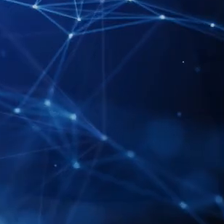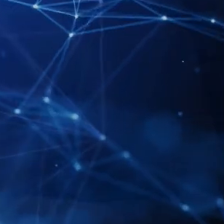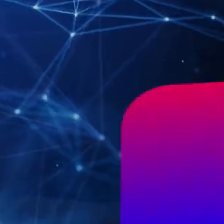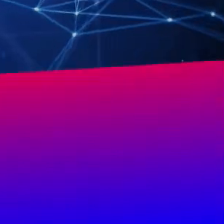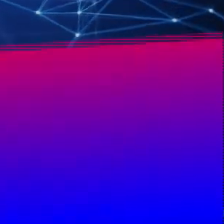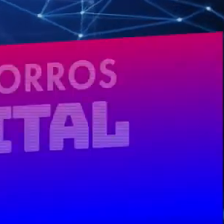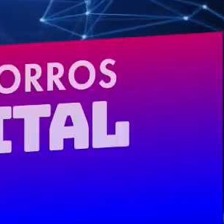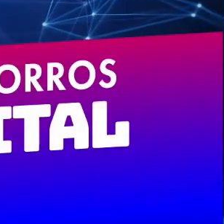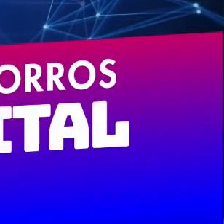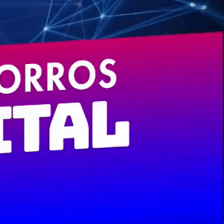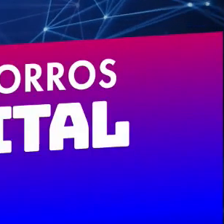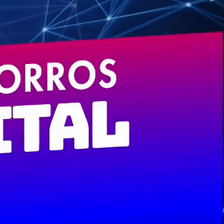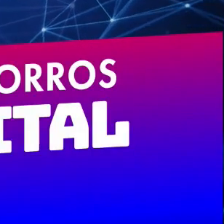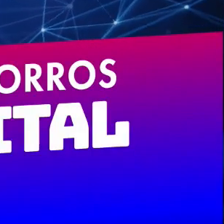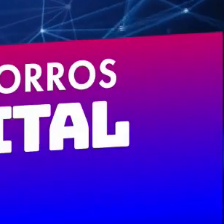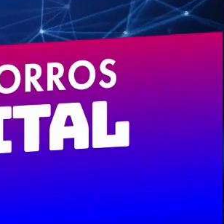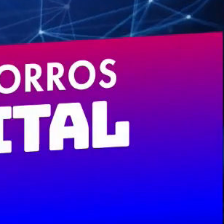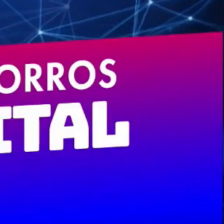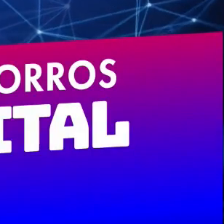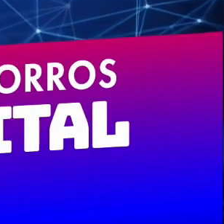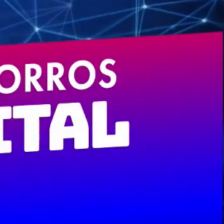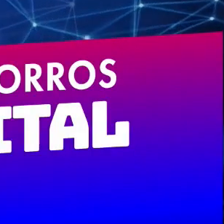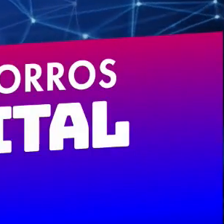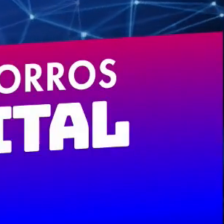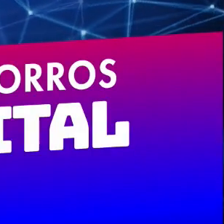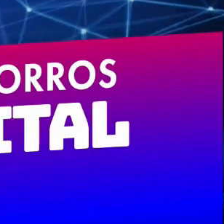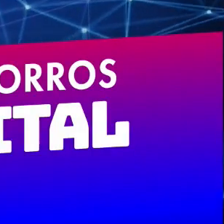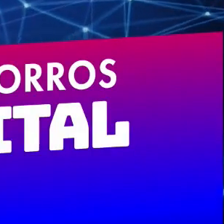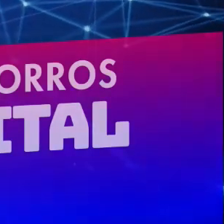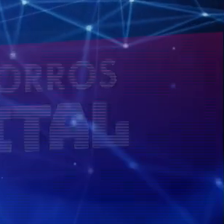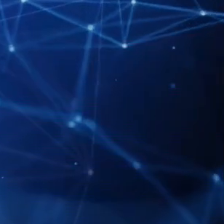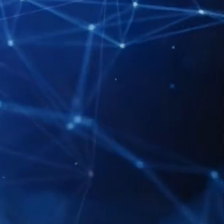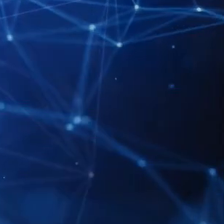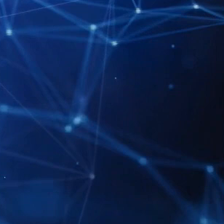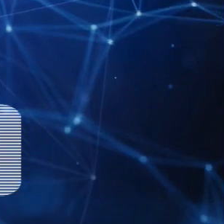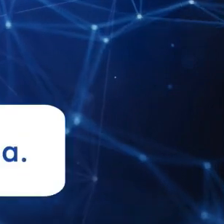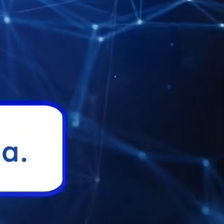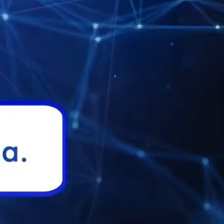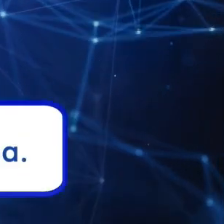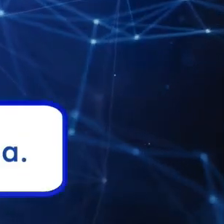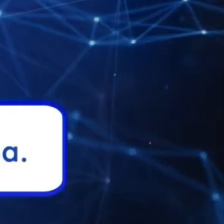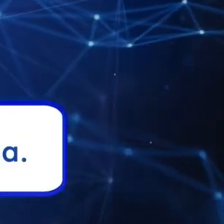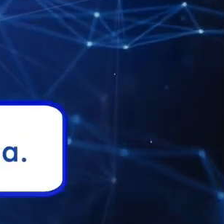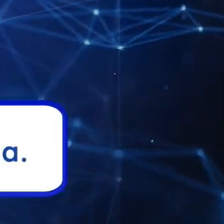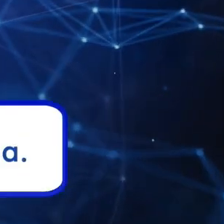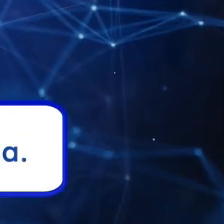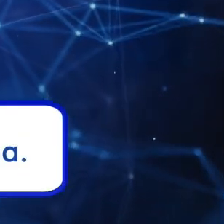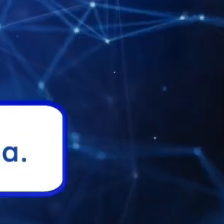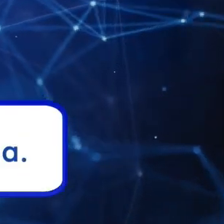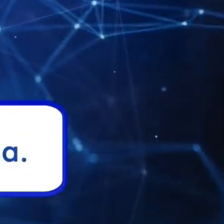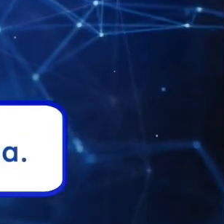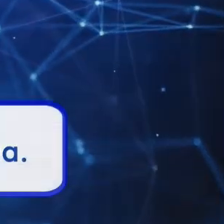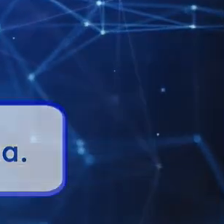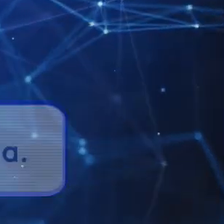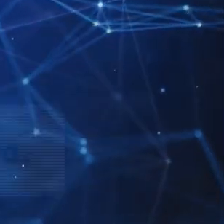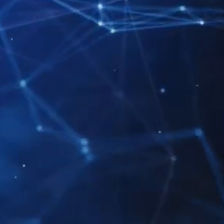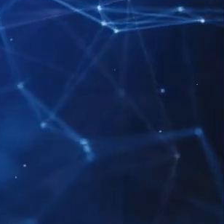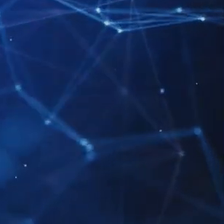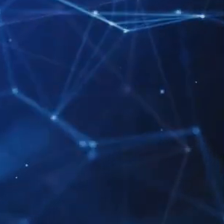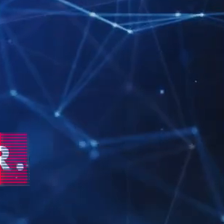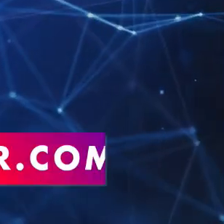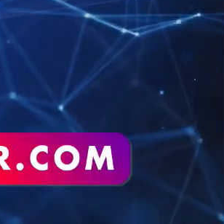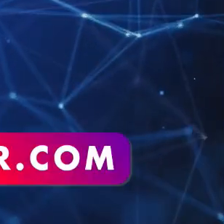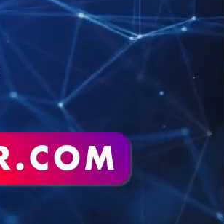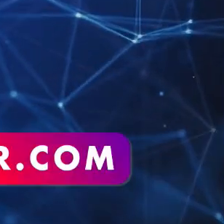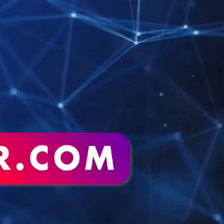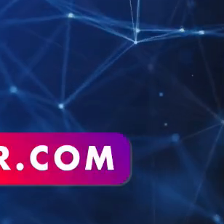abrí una cuenta de ahorro 100% digital con el BCR sin ir a una oficina ni llevar papeles hacelo